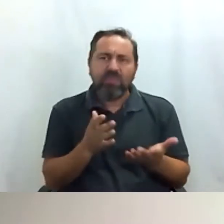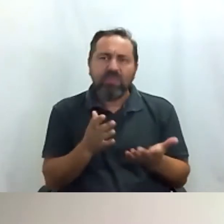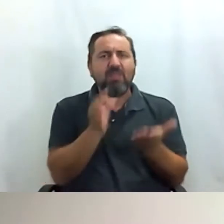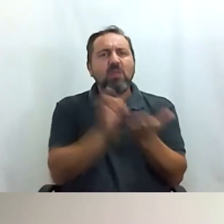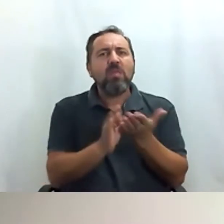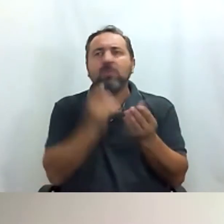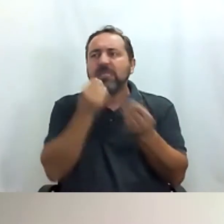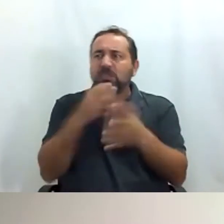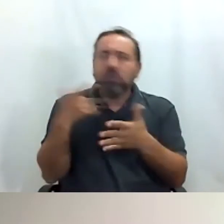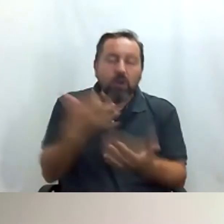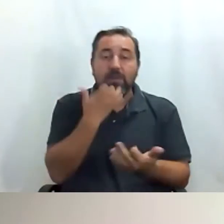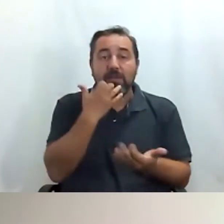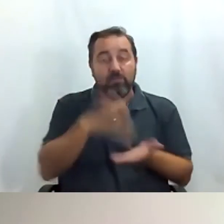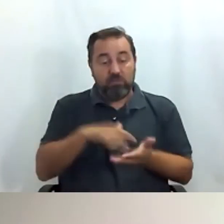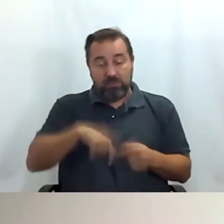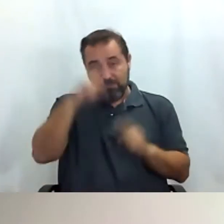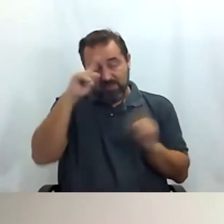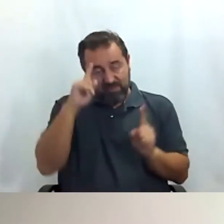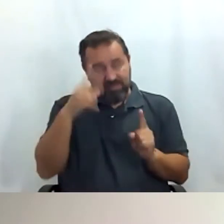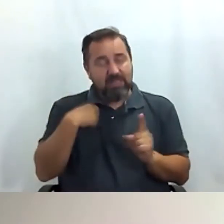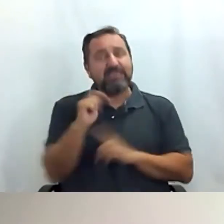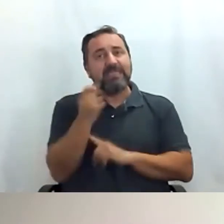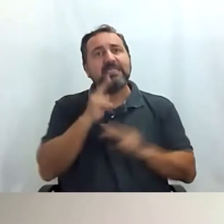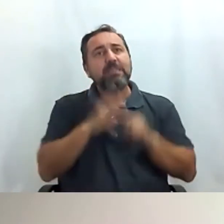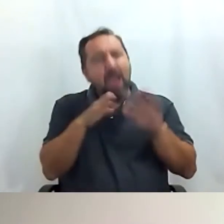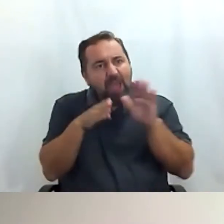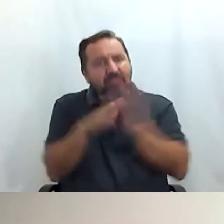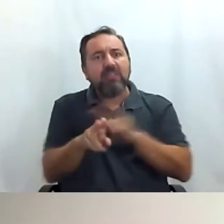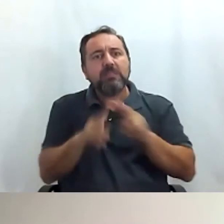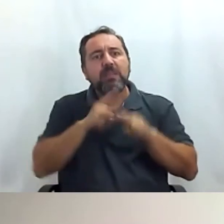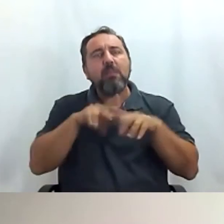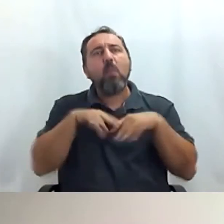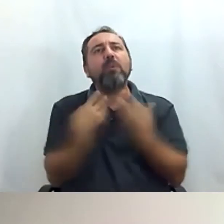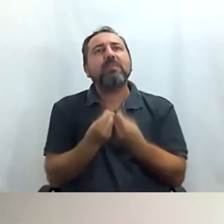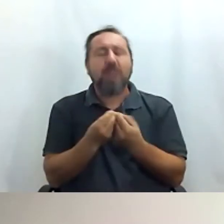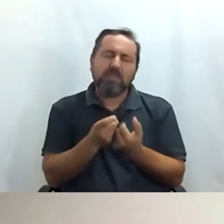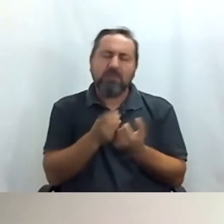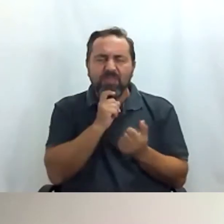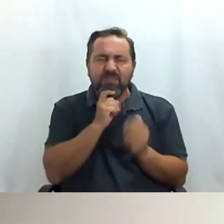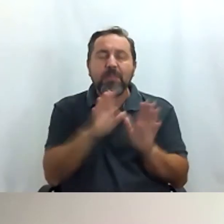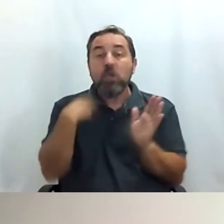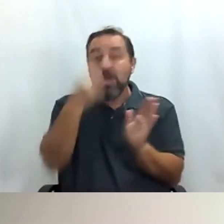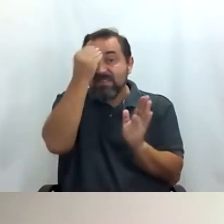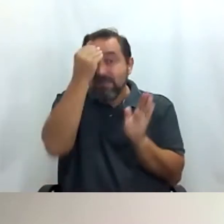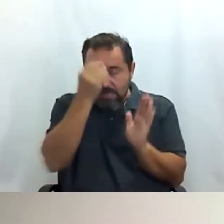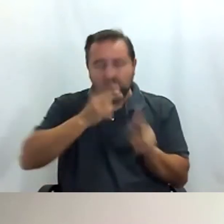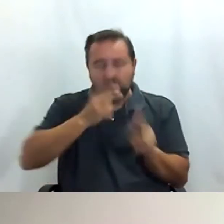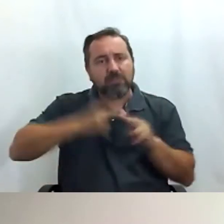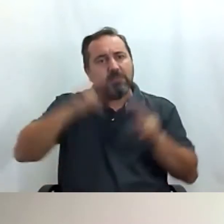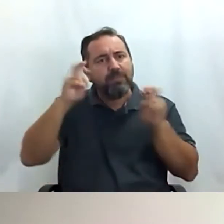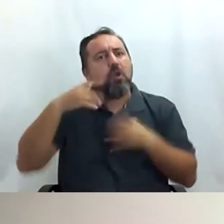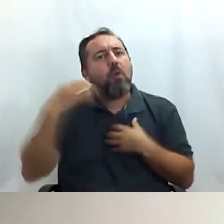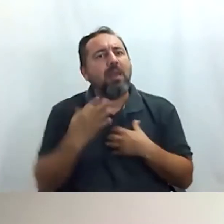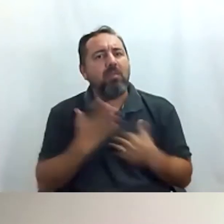con tanta historia como tiene Madrid en lograr esa accesibilidad universal, pero sin embargo creemos que es una obligación del